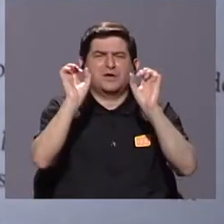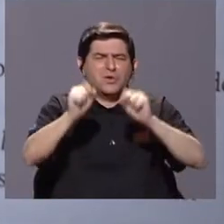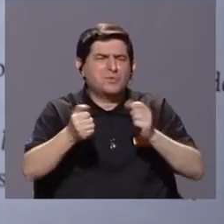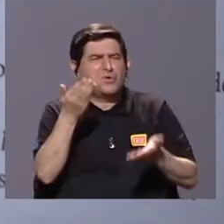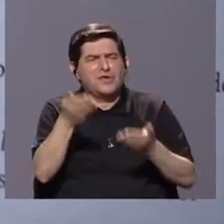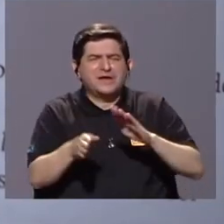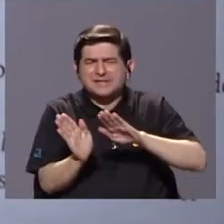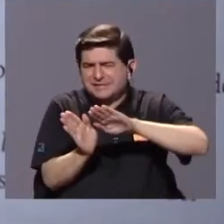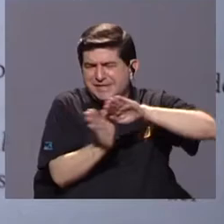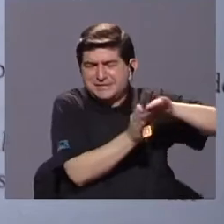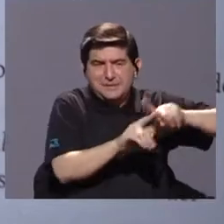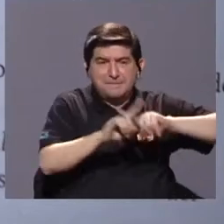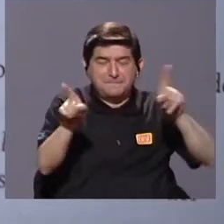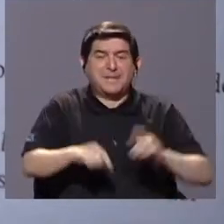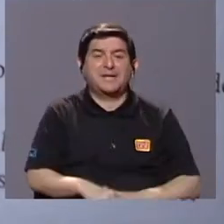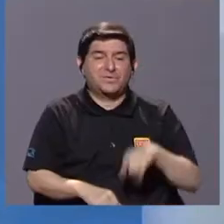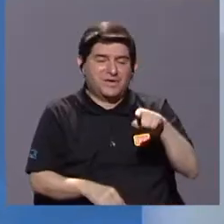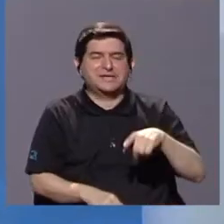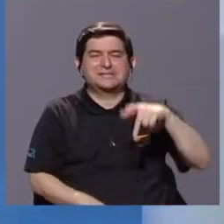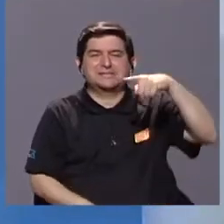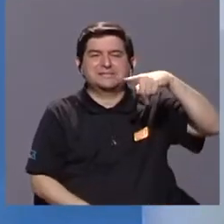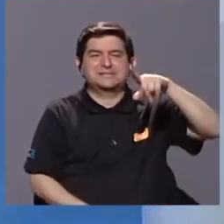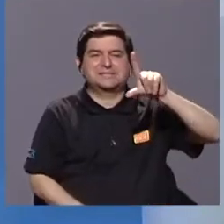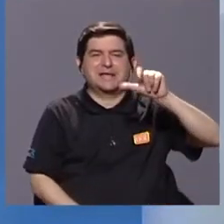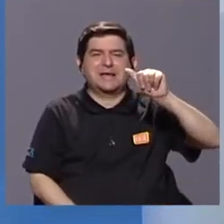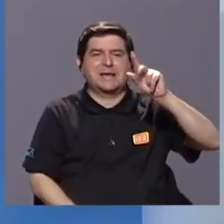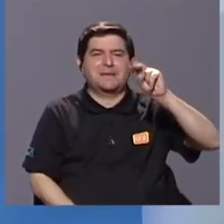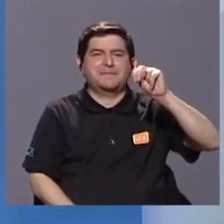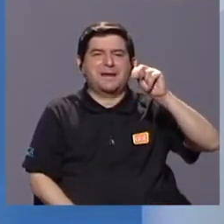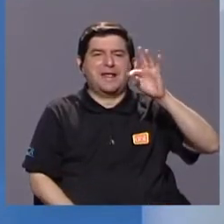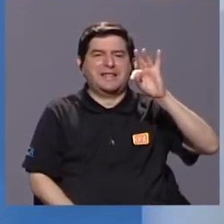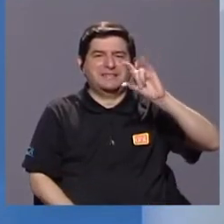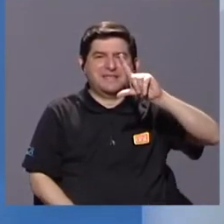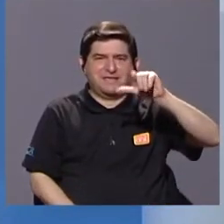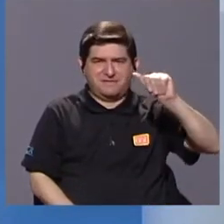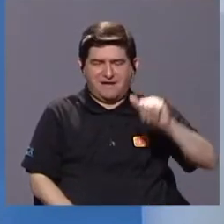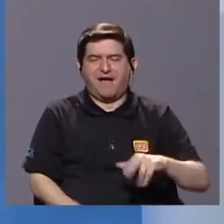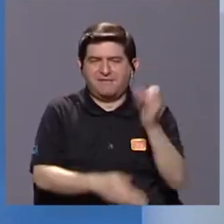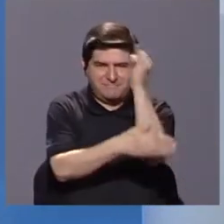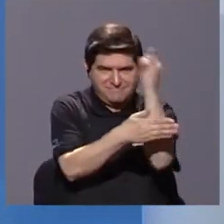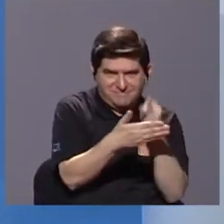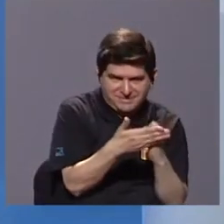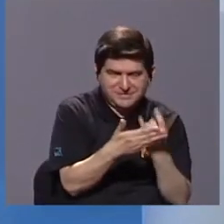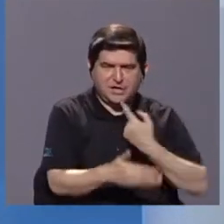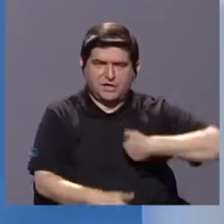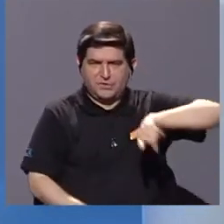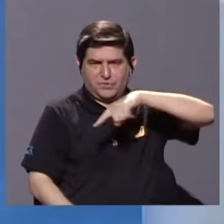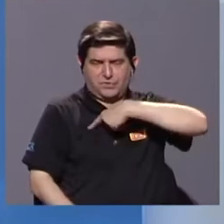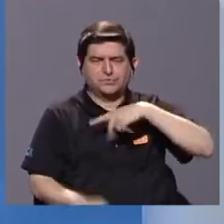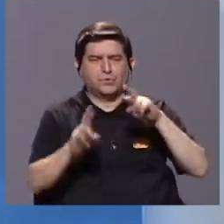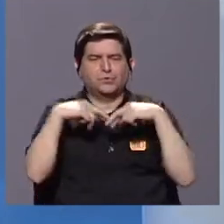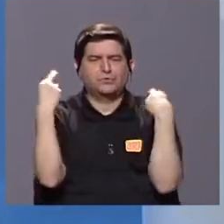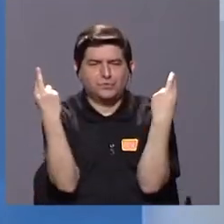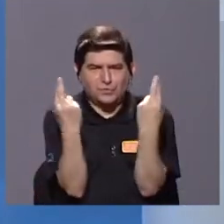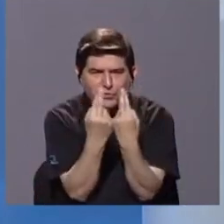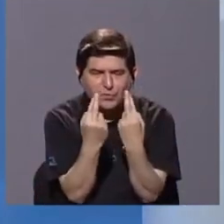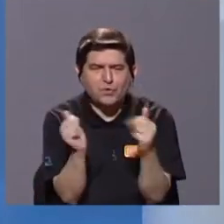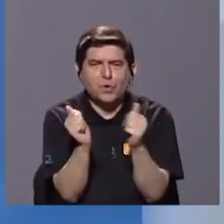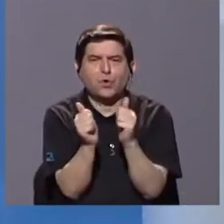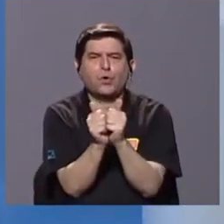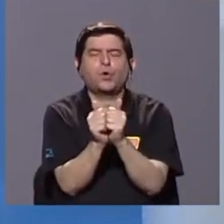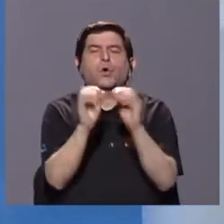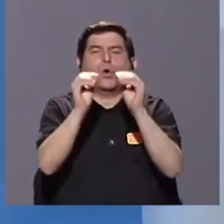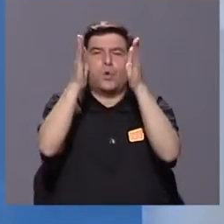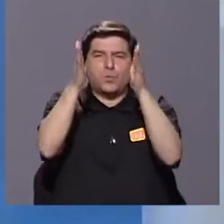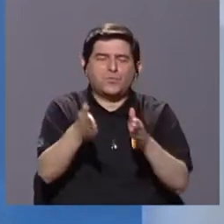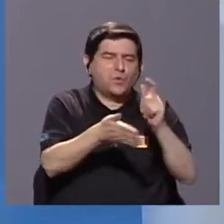obviar, pero esa parte se llama la plantilla, el diseño de la plantilla. Entonces esa es la parte donde uno se reúne, sobre todo con los maestros